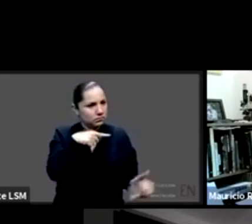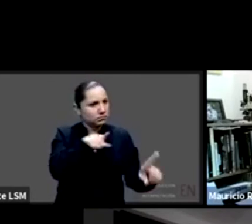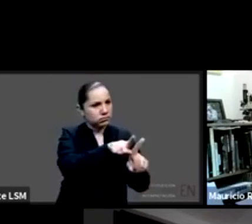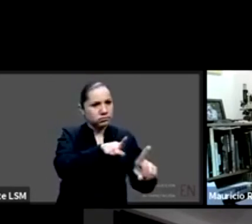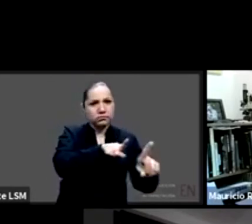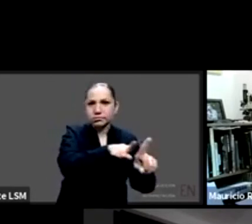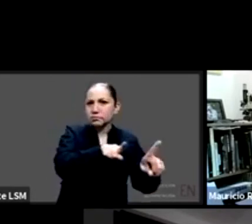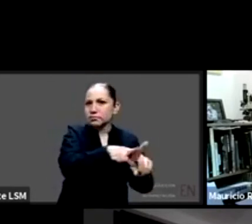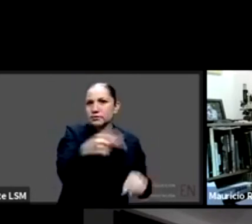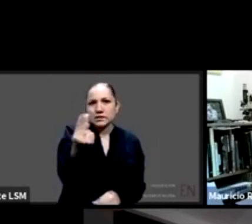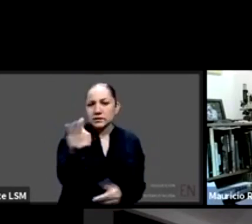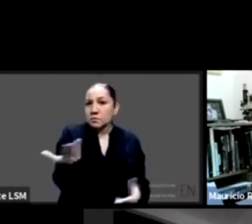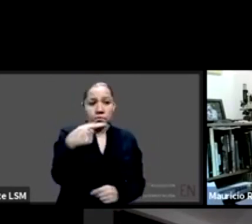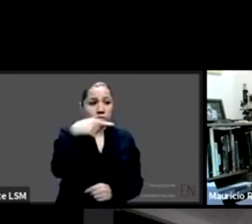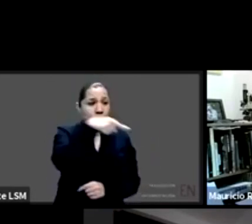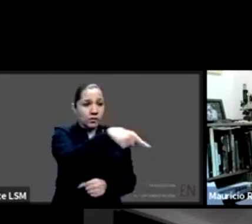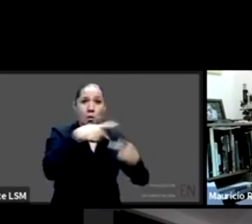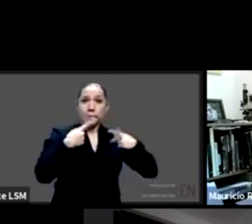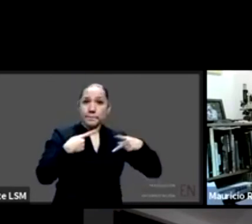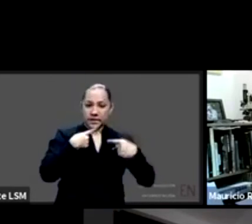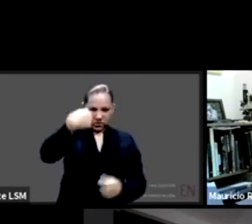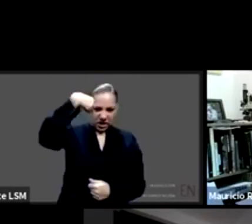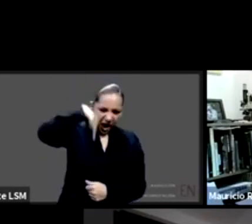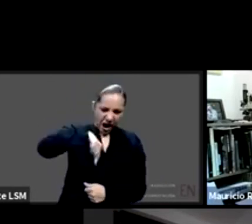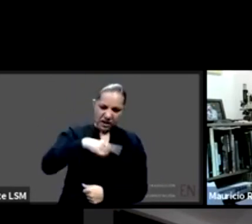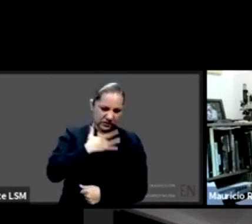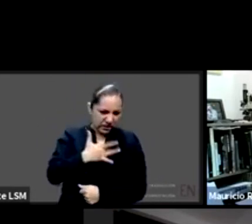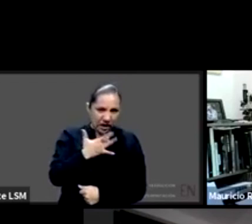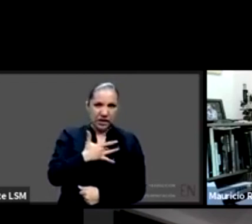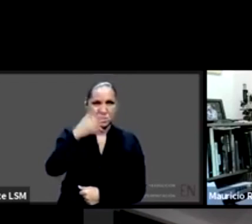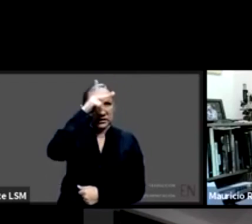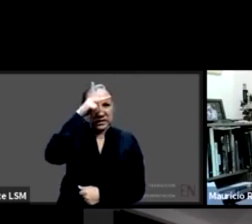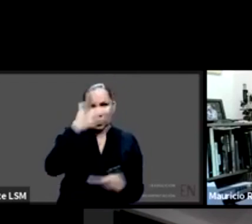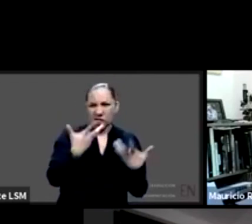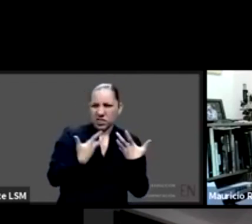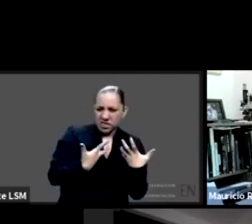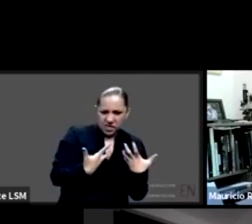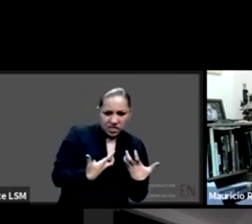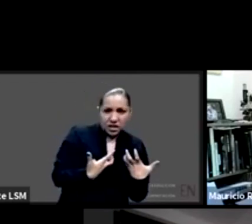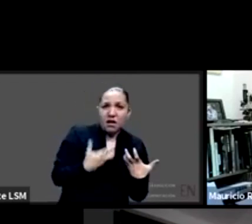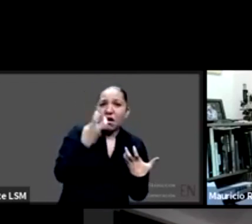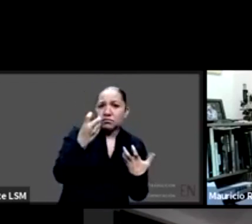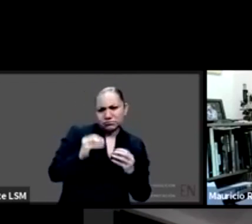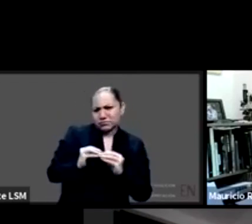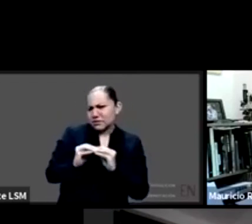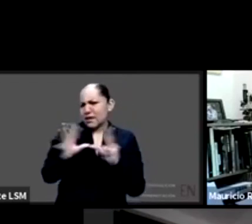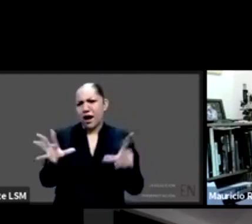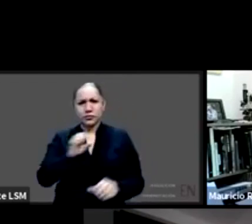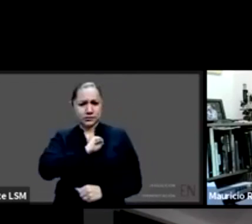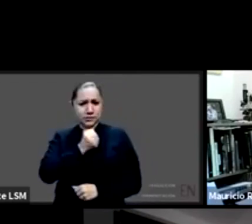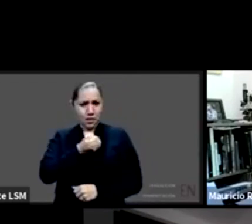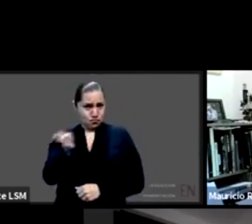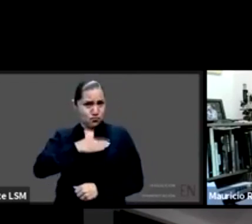mental deteriorada cuasi en automático tiene un sistema inmunológico deteriorado entonces